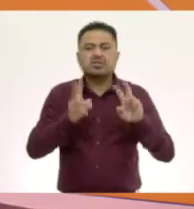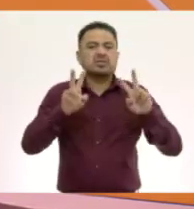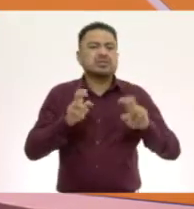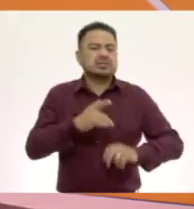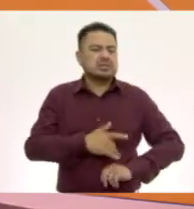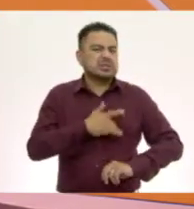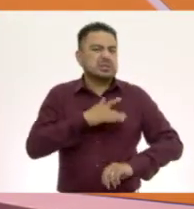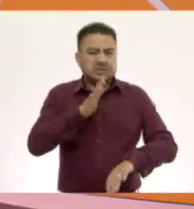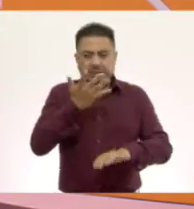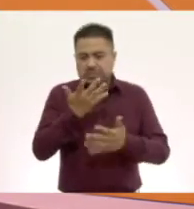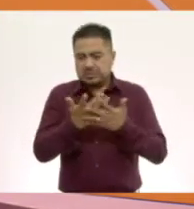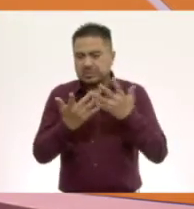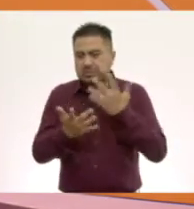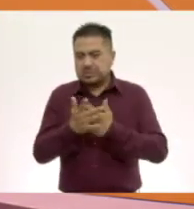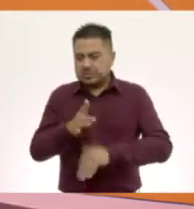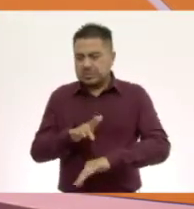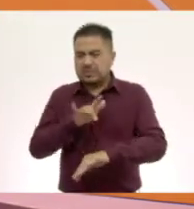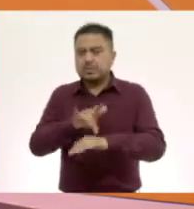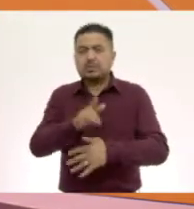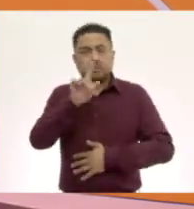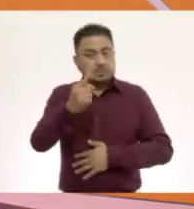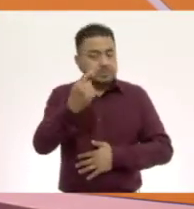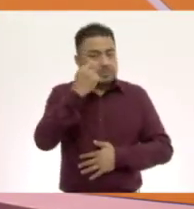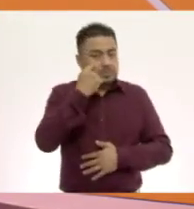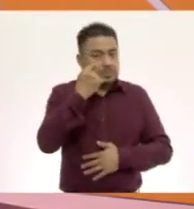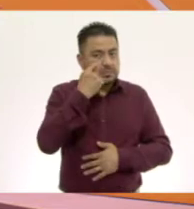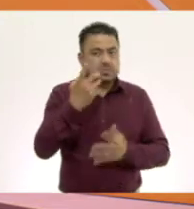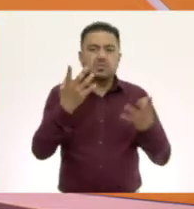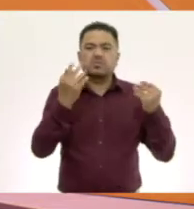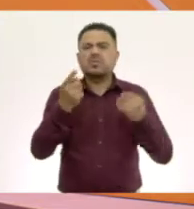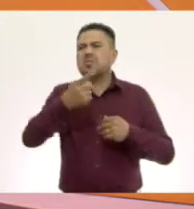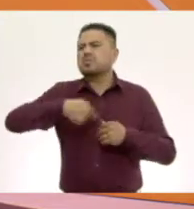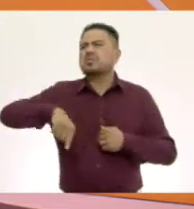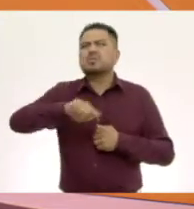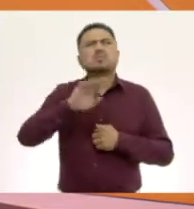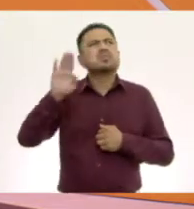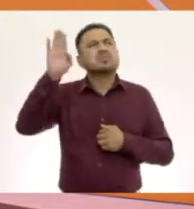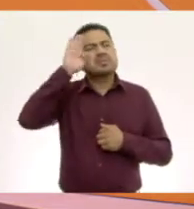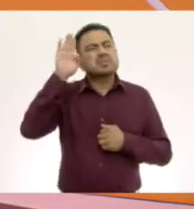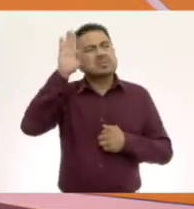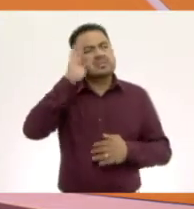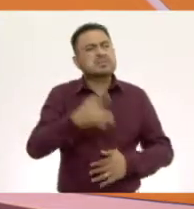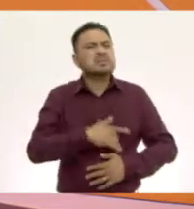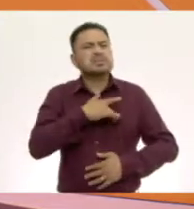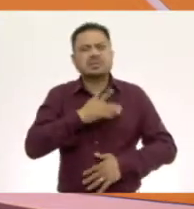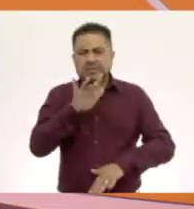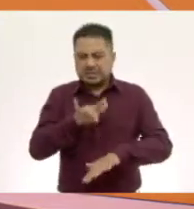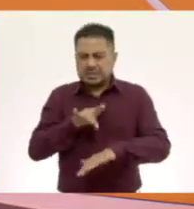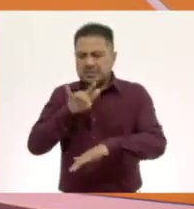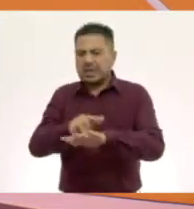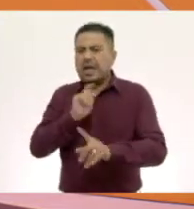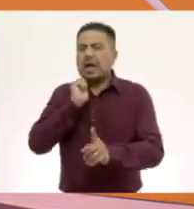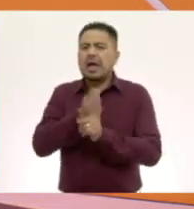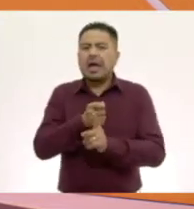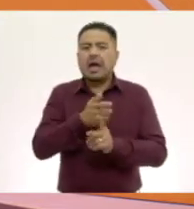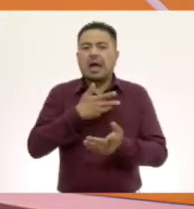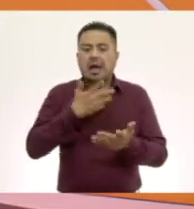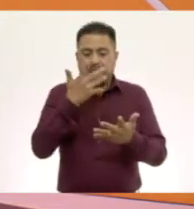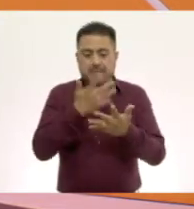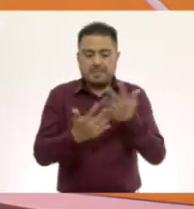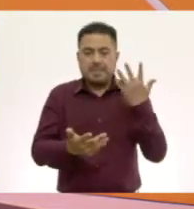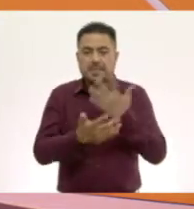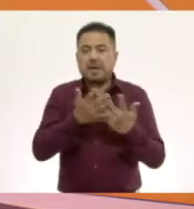sentido del tacto. Fíjense bien. Muchos piensan que el sentido del tacto se encuentra en nuestras manos